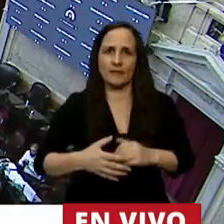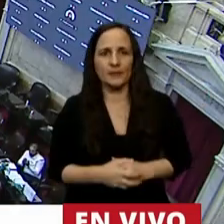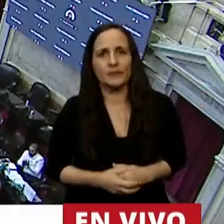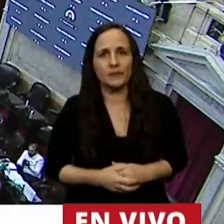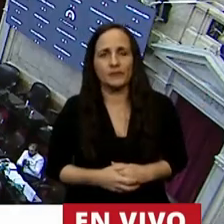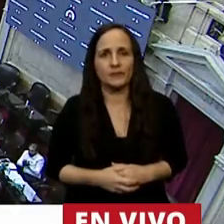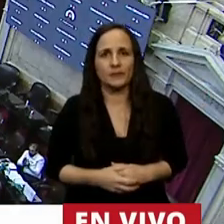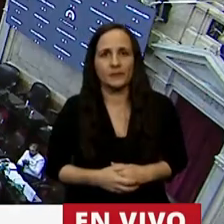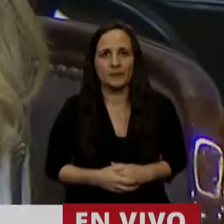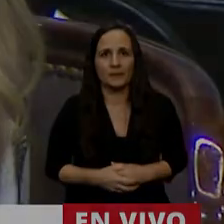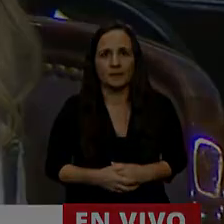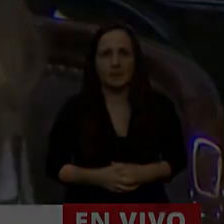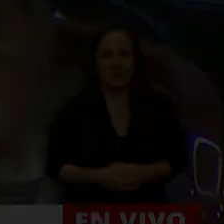Gracias, diputado Fernández.